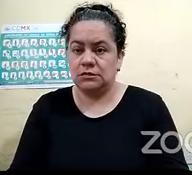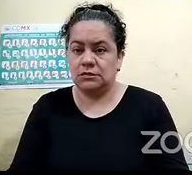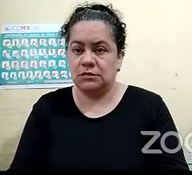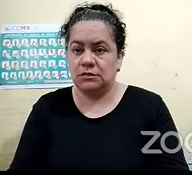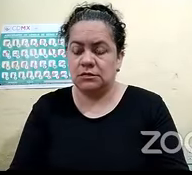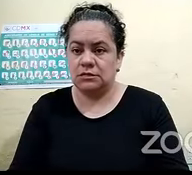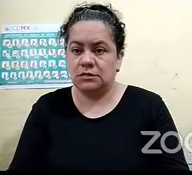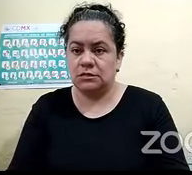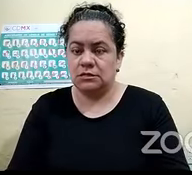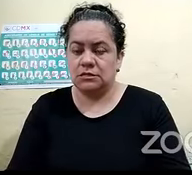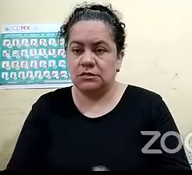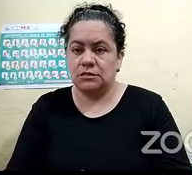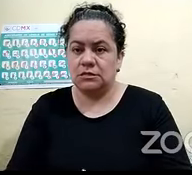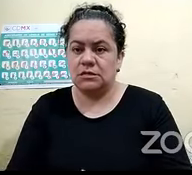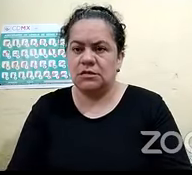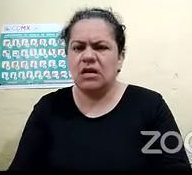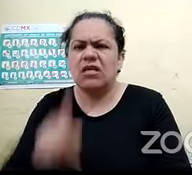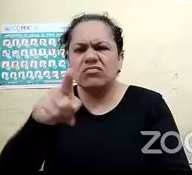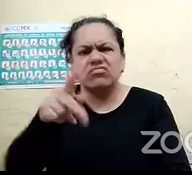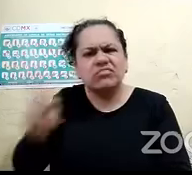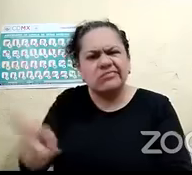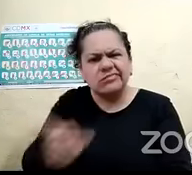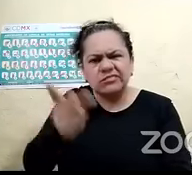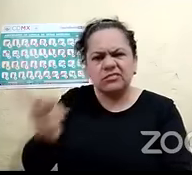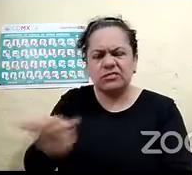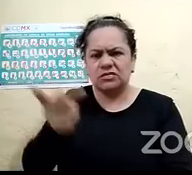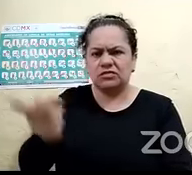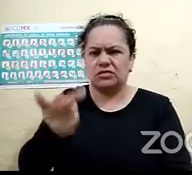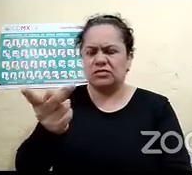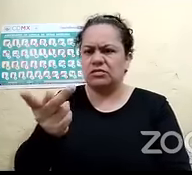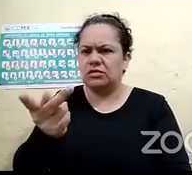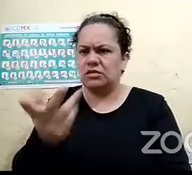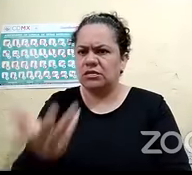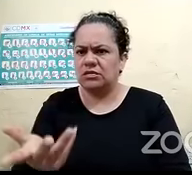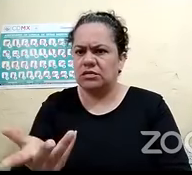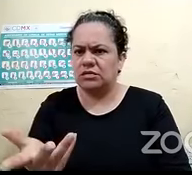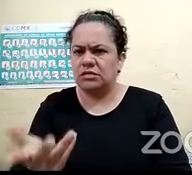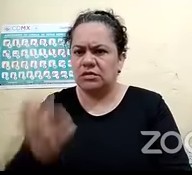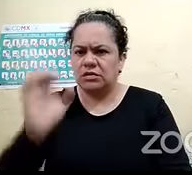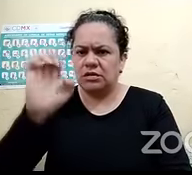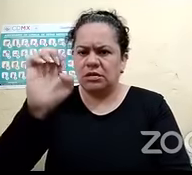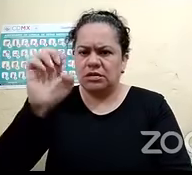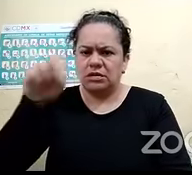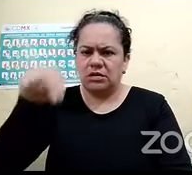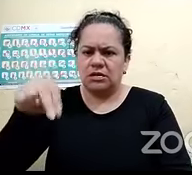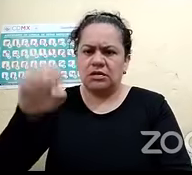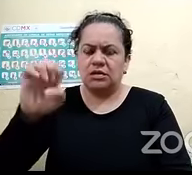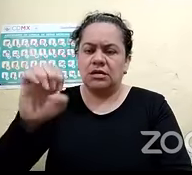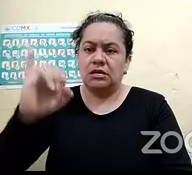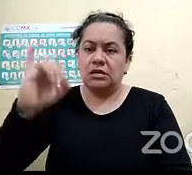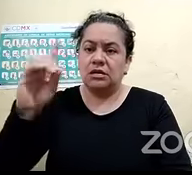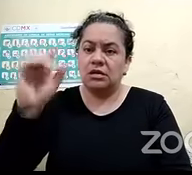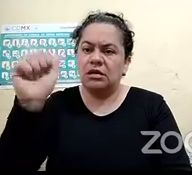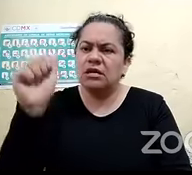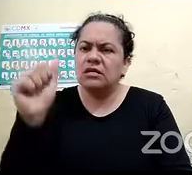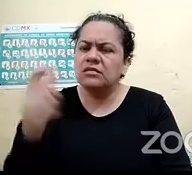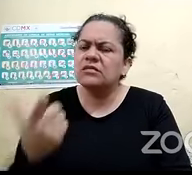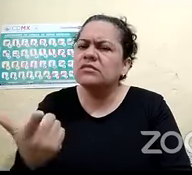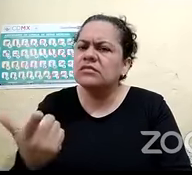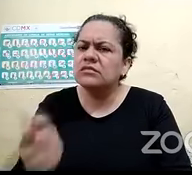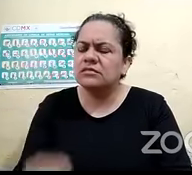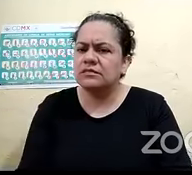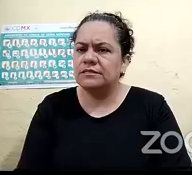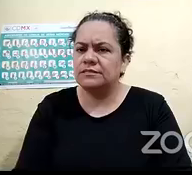preguntarles, por ejemplo, Eneida, para ti, ¿qué es la